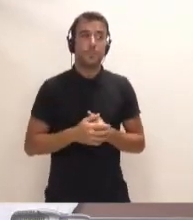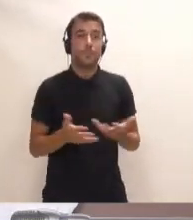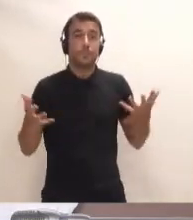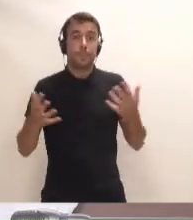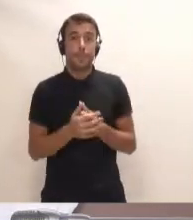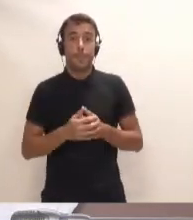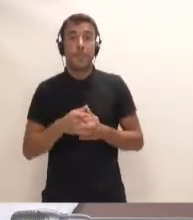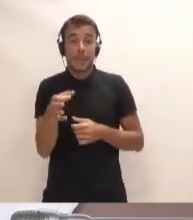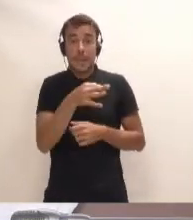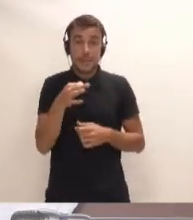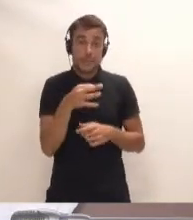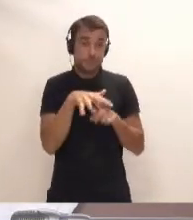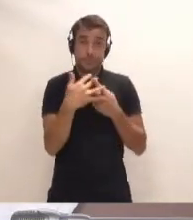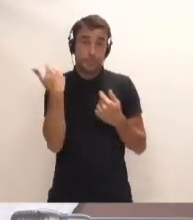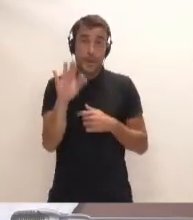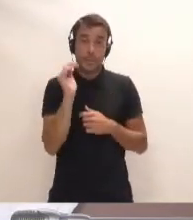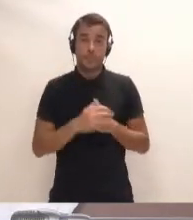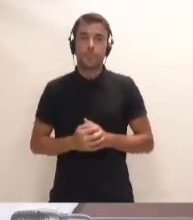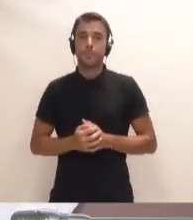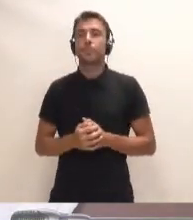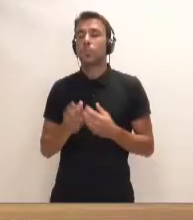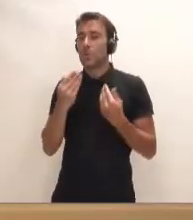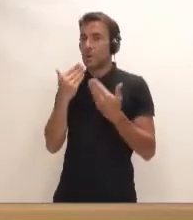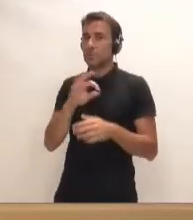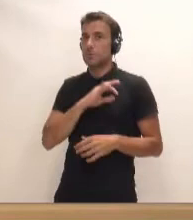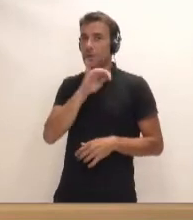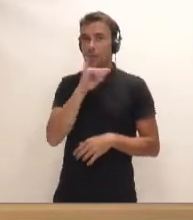Pues mal nos va a la isla. Muchas gracias, doña Zaira.